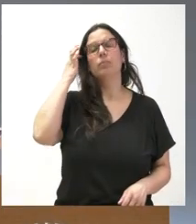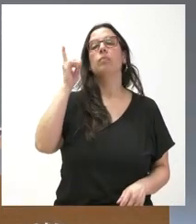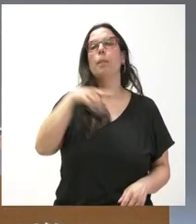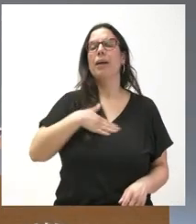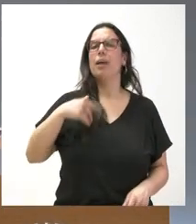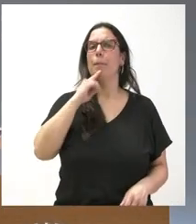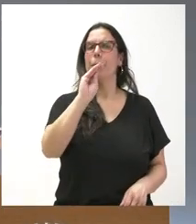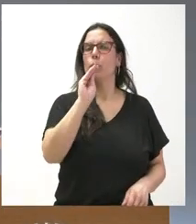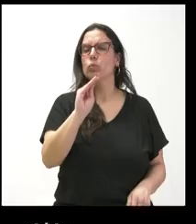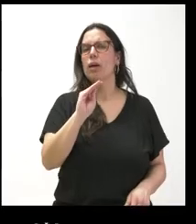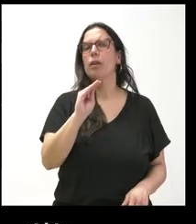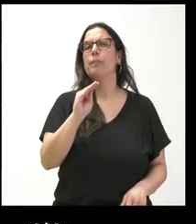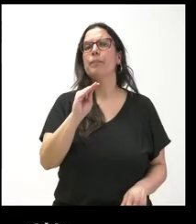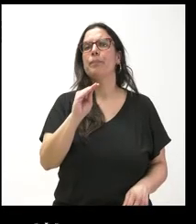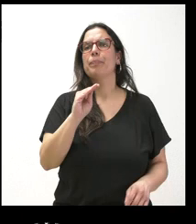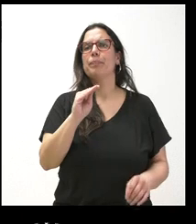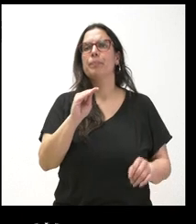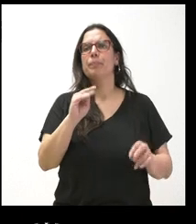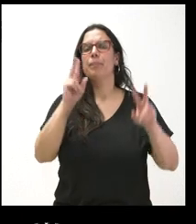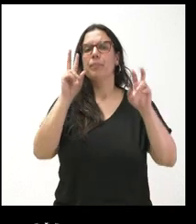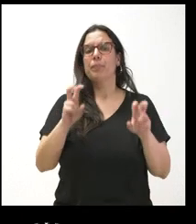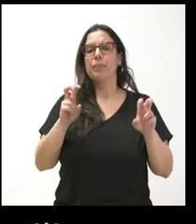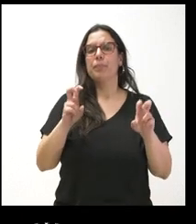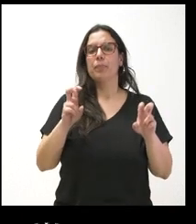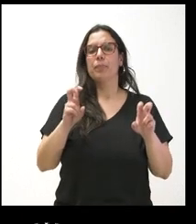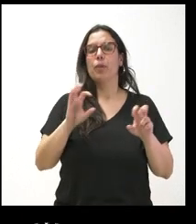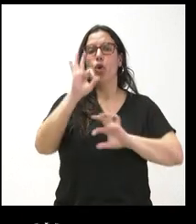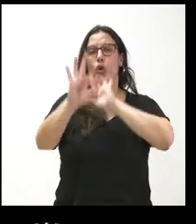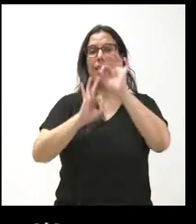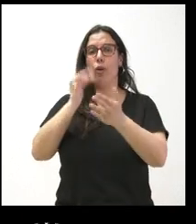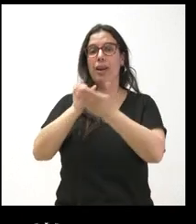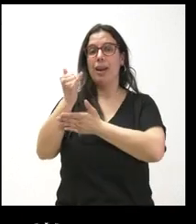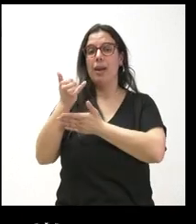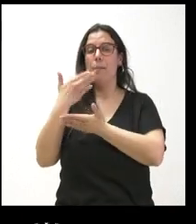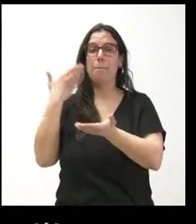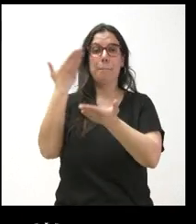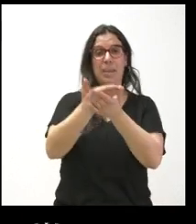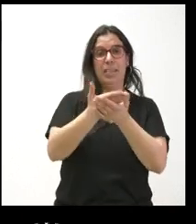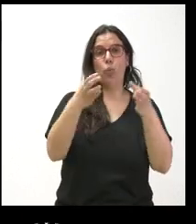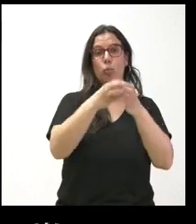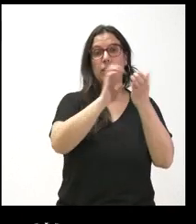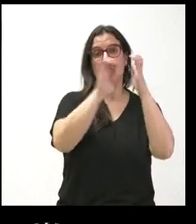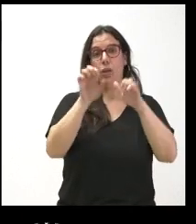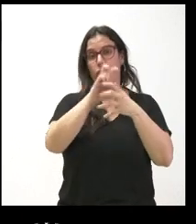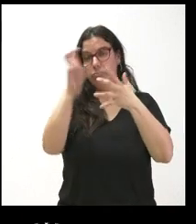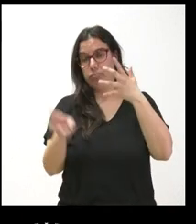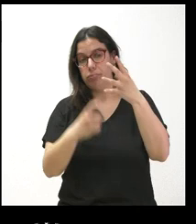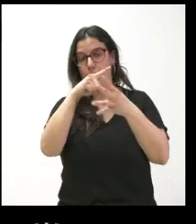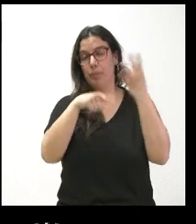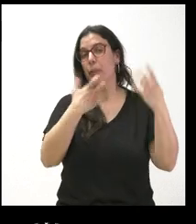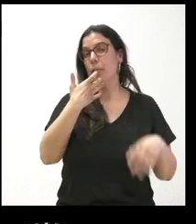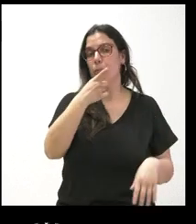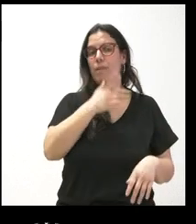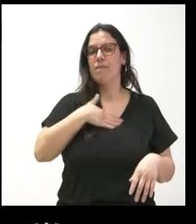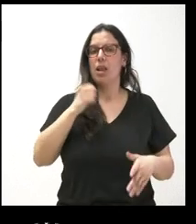sobre las peticiones que hacen las OPAS, las organizaciones agrarias a la Junta de Castilla y León para que se apueste